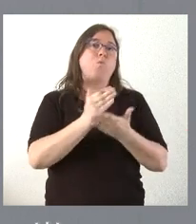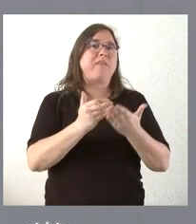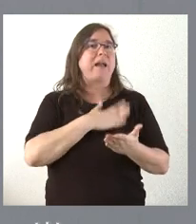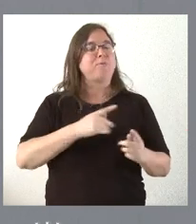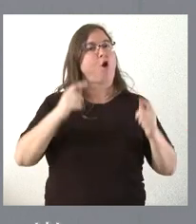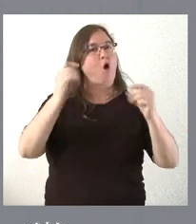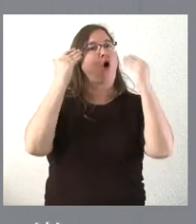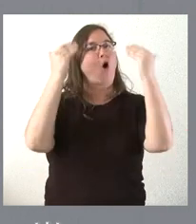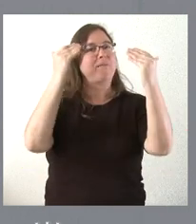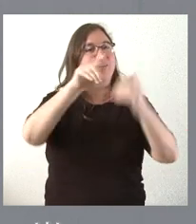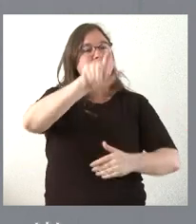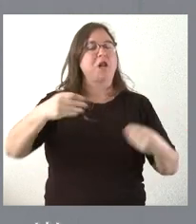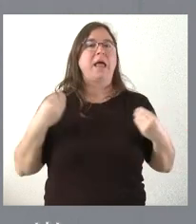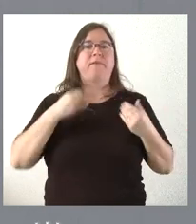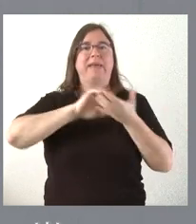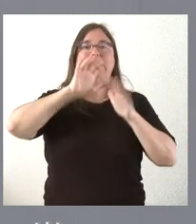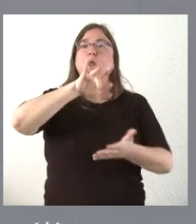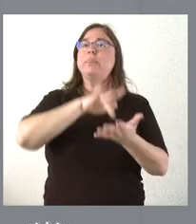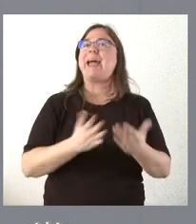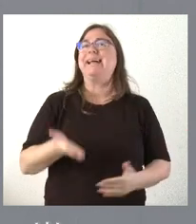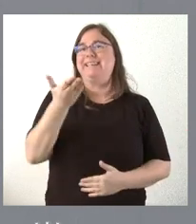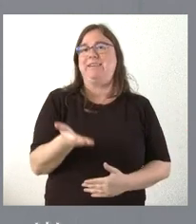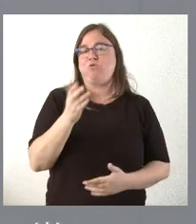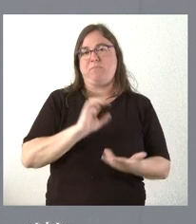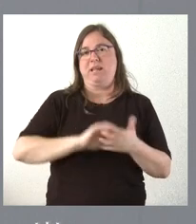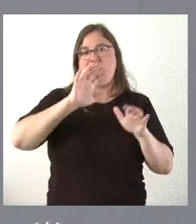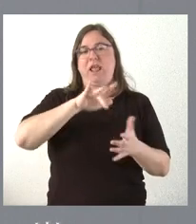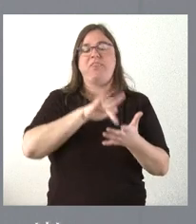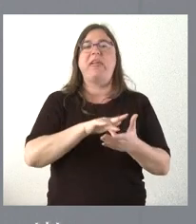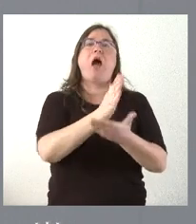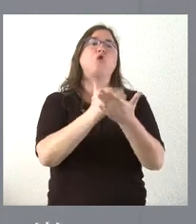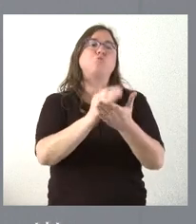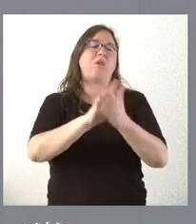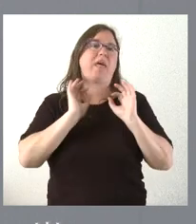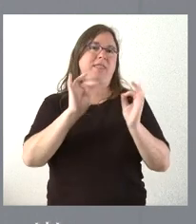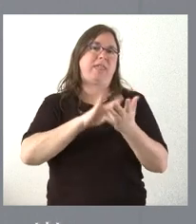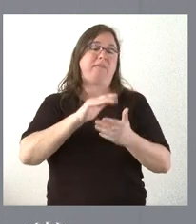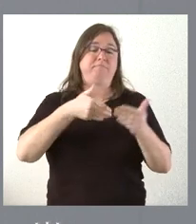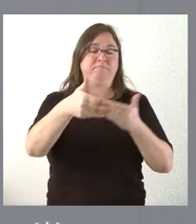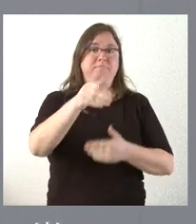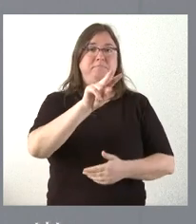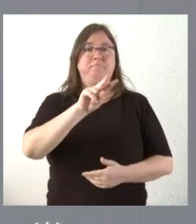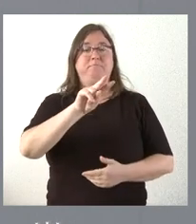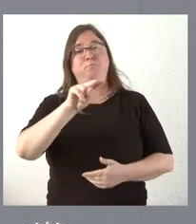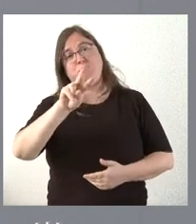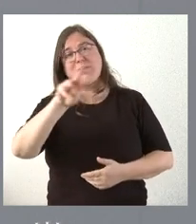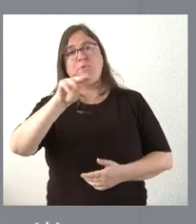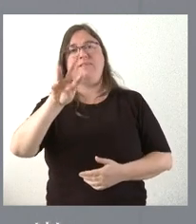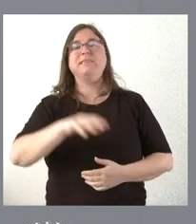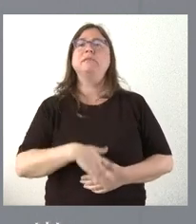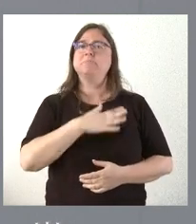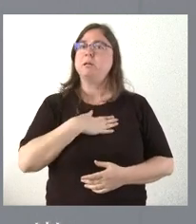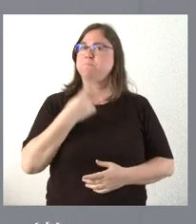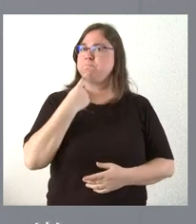manifiesto y es un día muy importante para Castilla y León y, de ese punto de vista, creo que es muy interesante ponerlo de